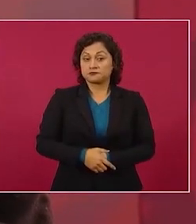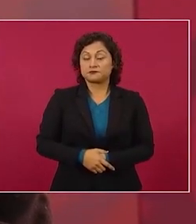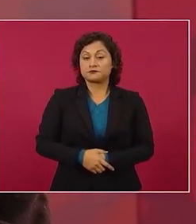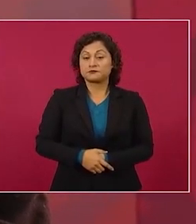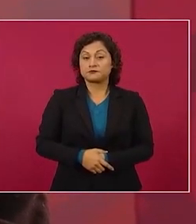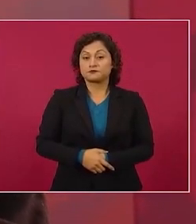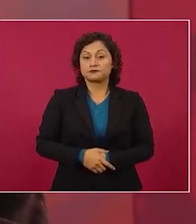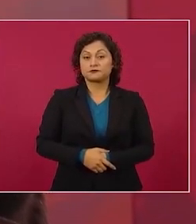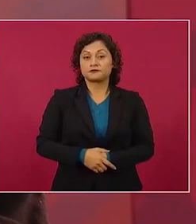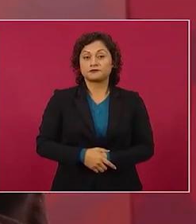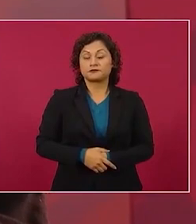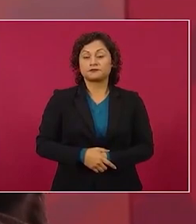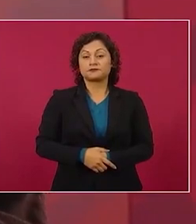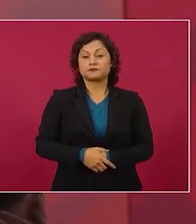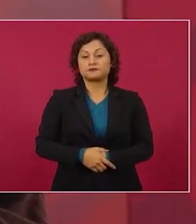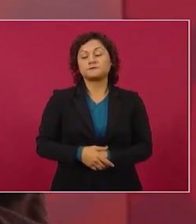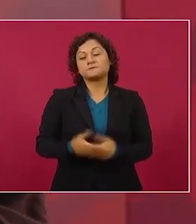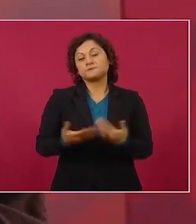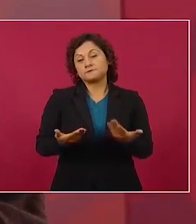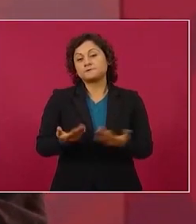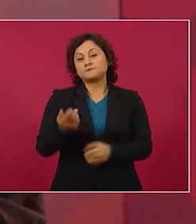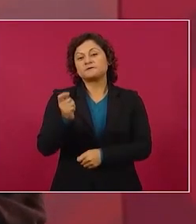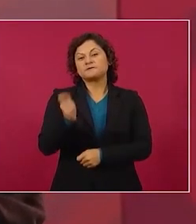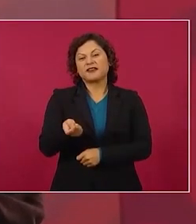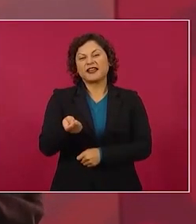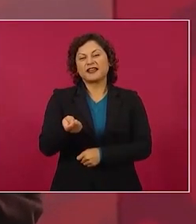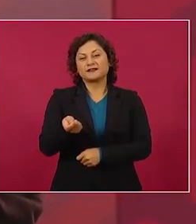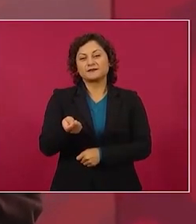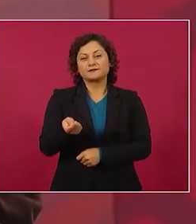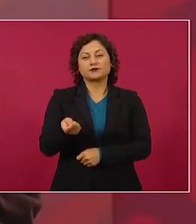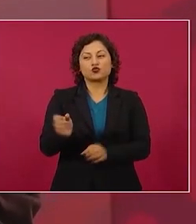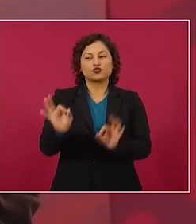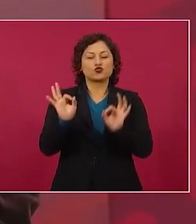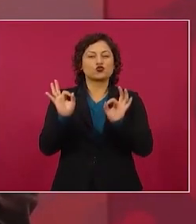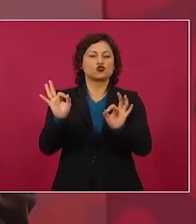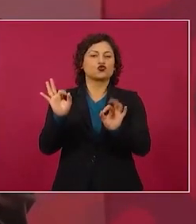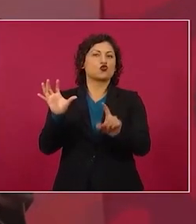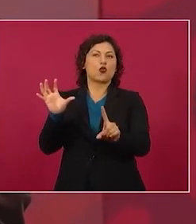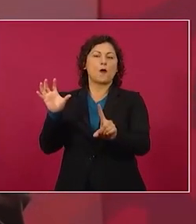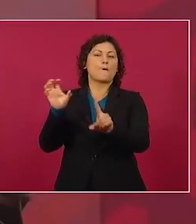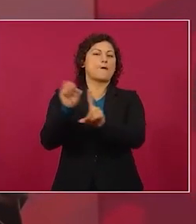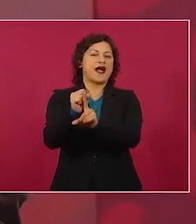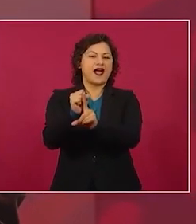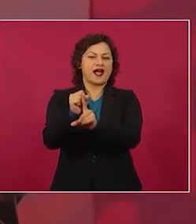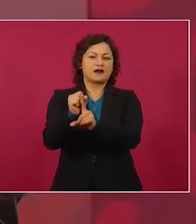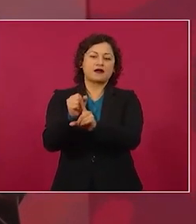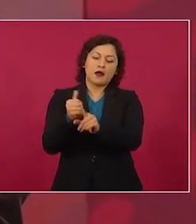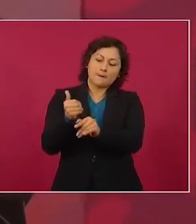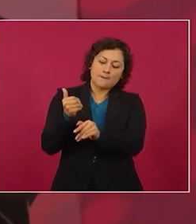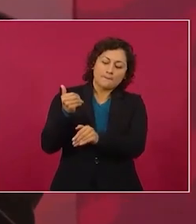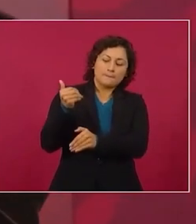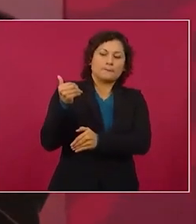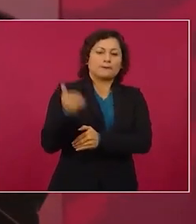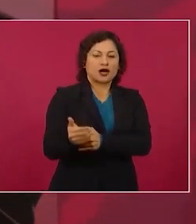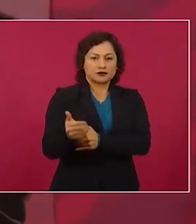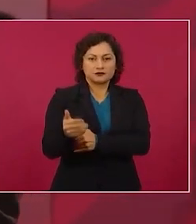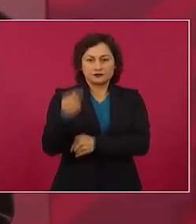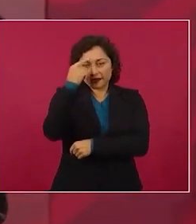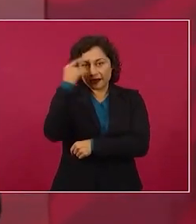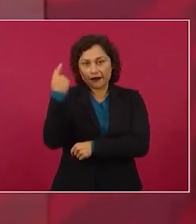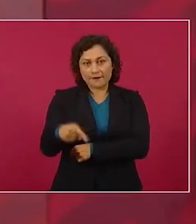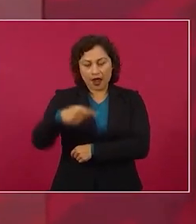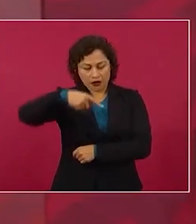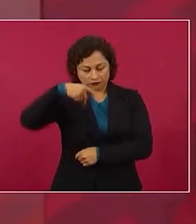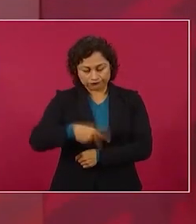y con esto se avanza en el propósito de que podamos procesar